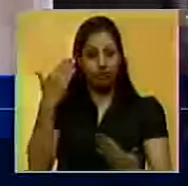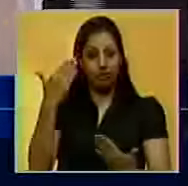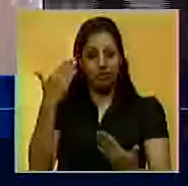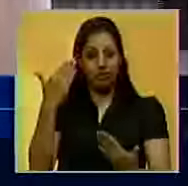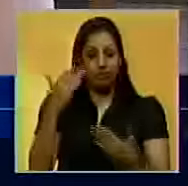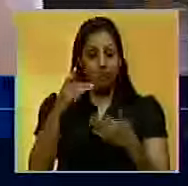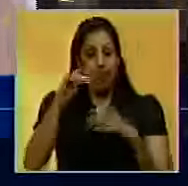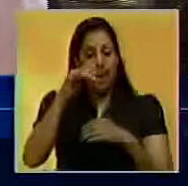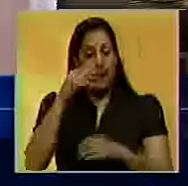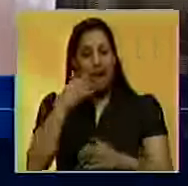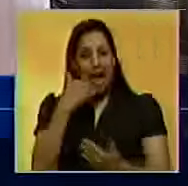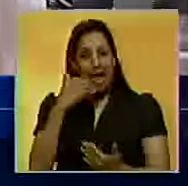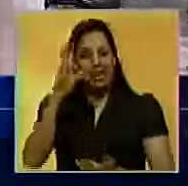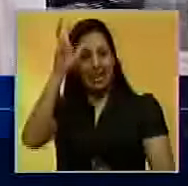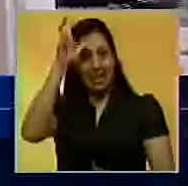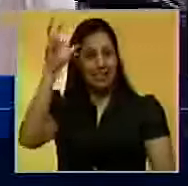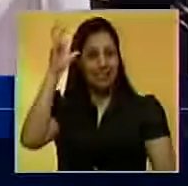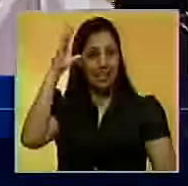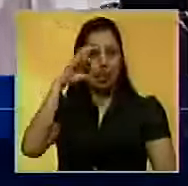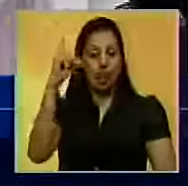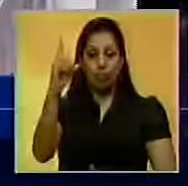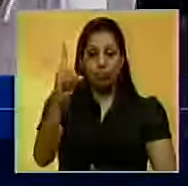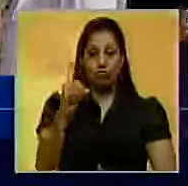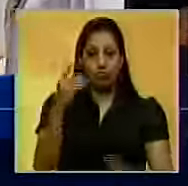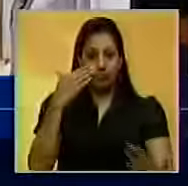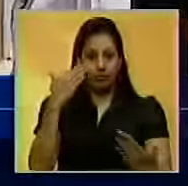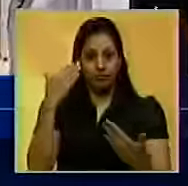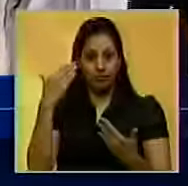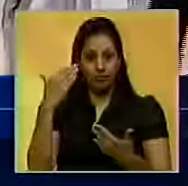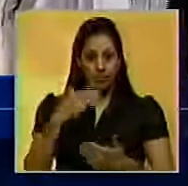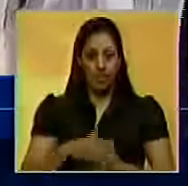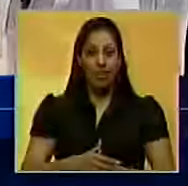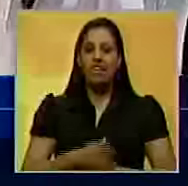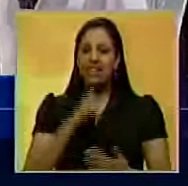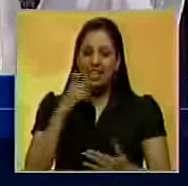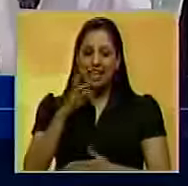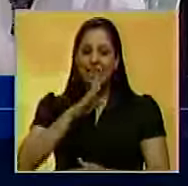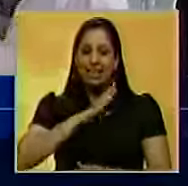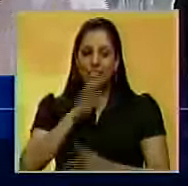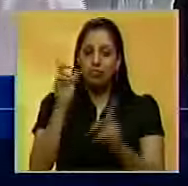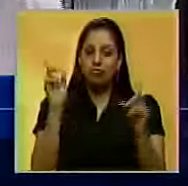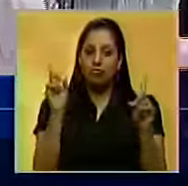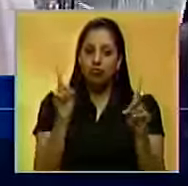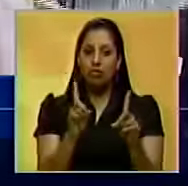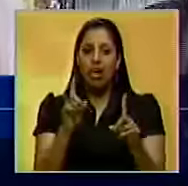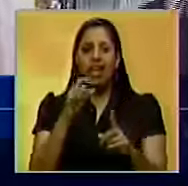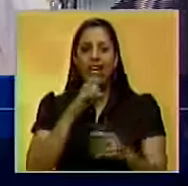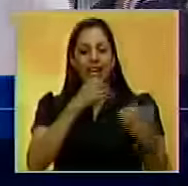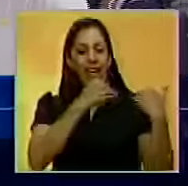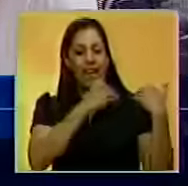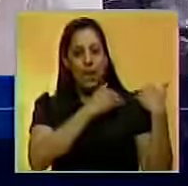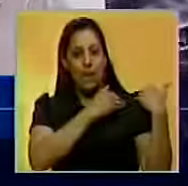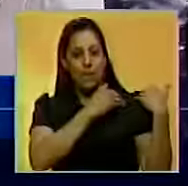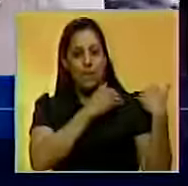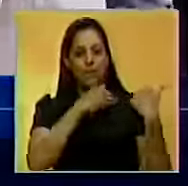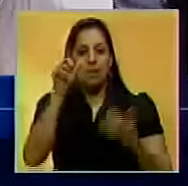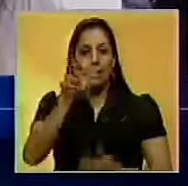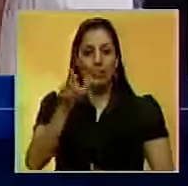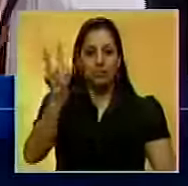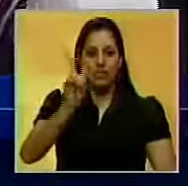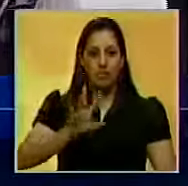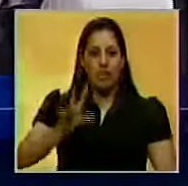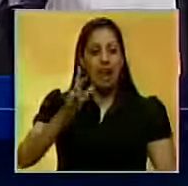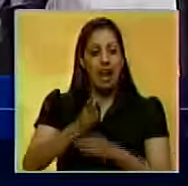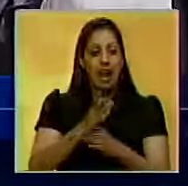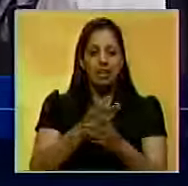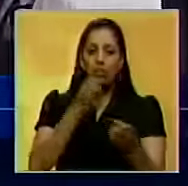su pantalla la canciller de Colombia, María Ángela Holguín. Ella está siendo recibida por la delegación venezolana,